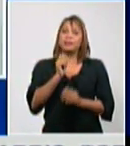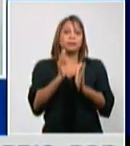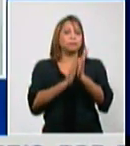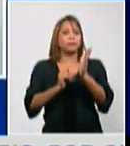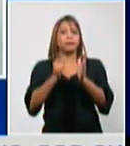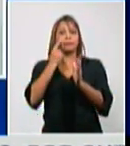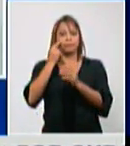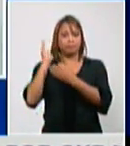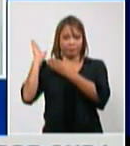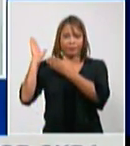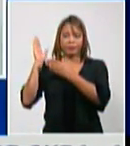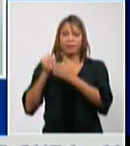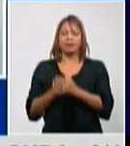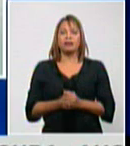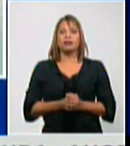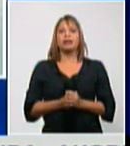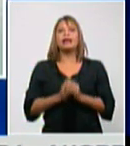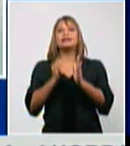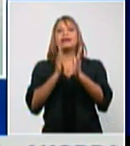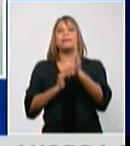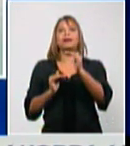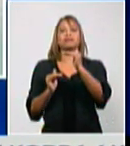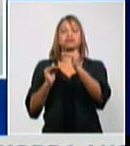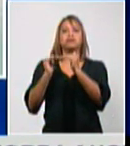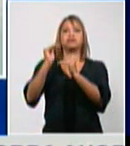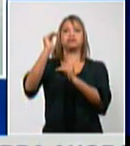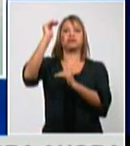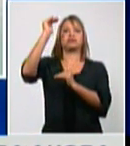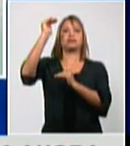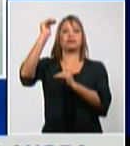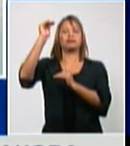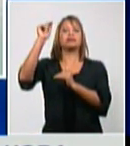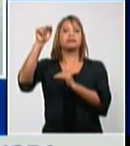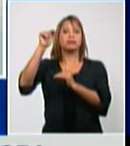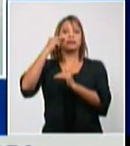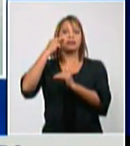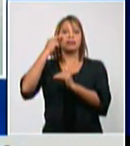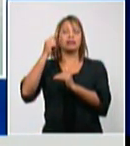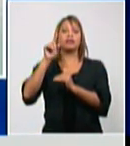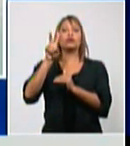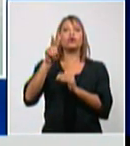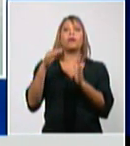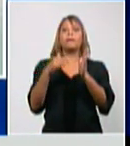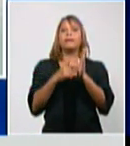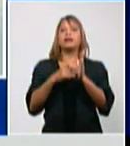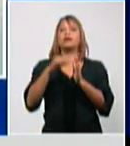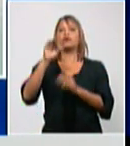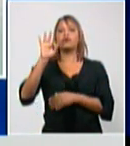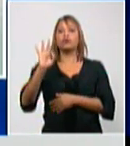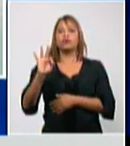mayor número de casos hemos tenido estamos hablando de dos mil ochocientos